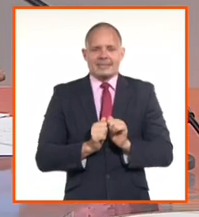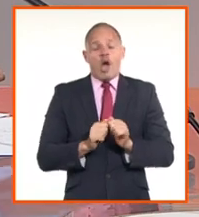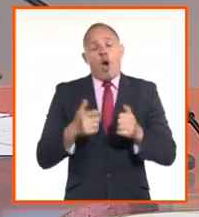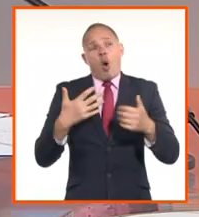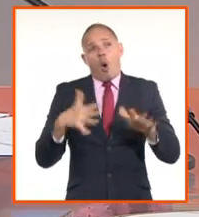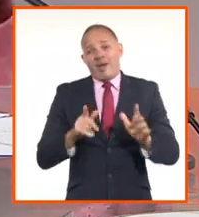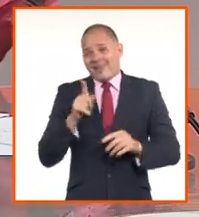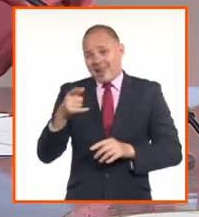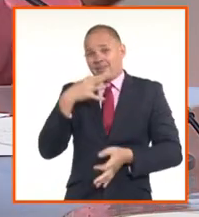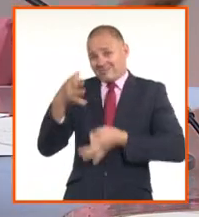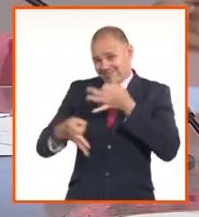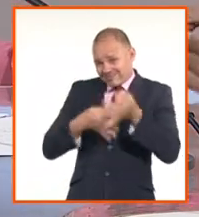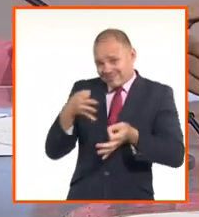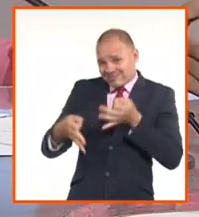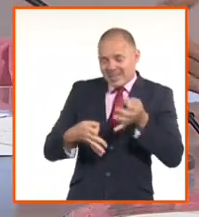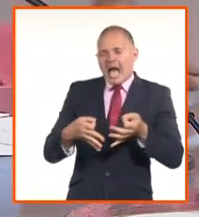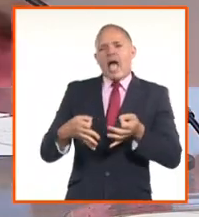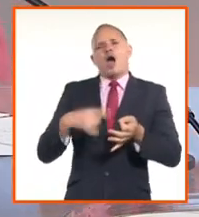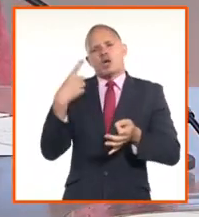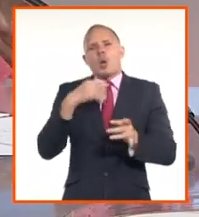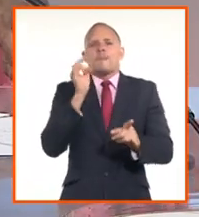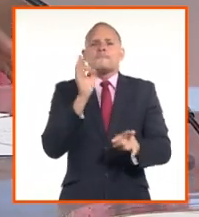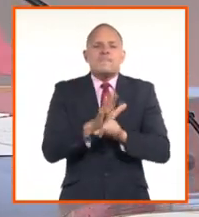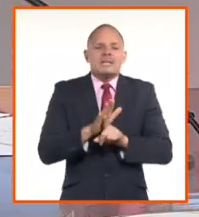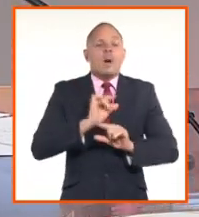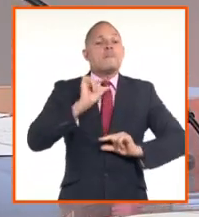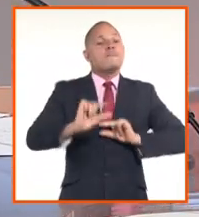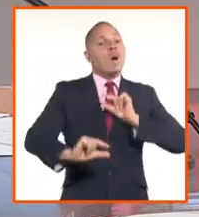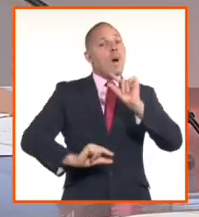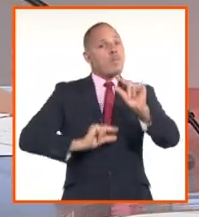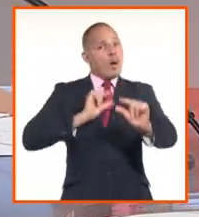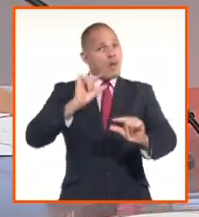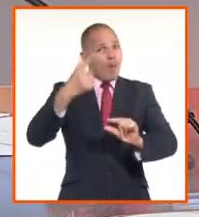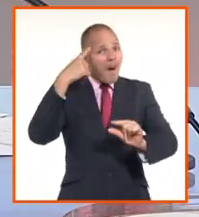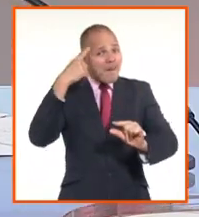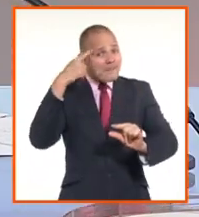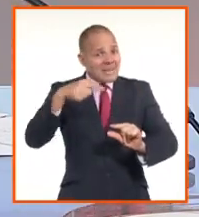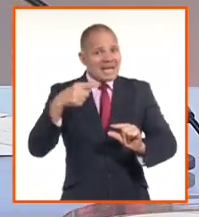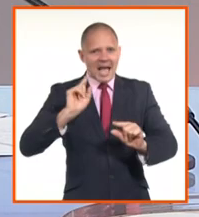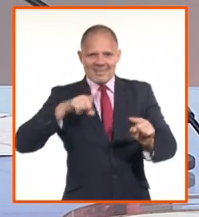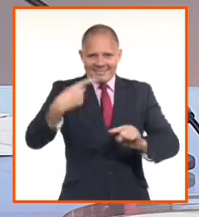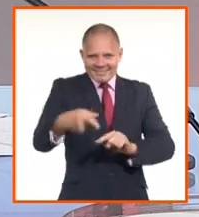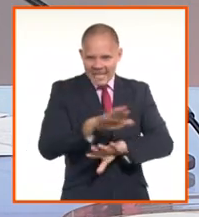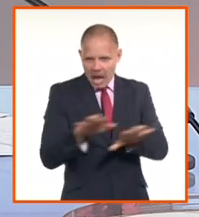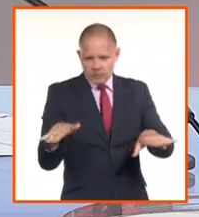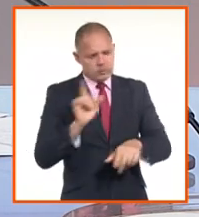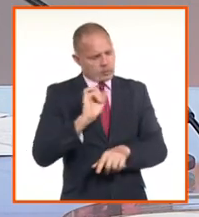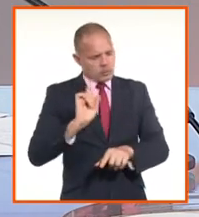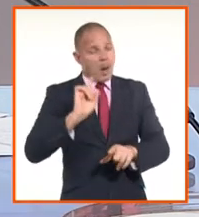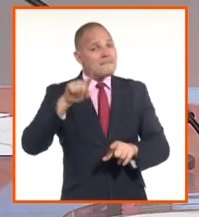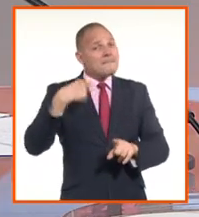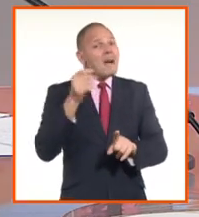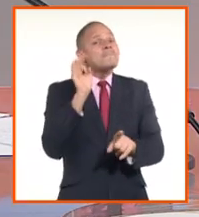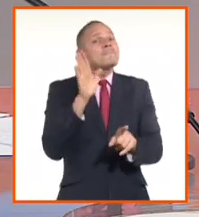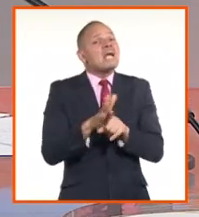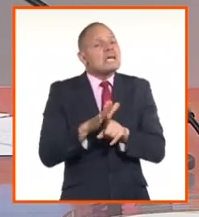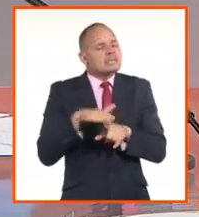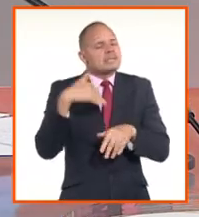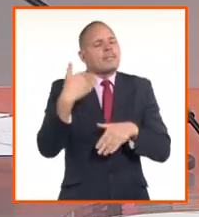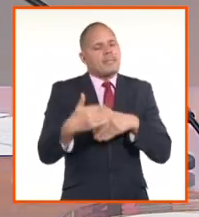explicó, desde el punto A llegar hasta el punto B, que es un proceso, entonces nosotros tenemos que como Banco Central ir